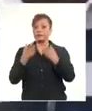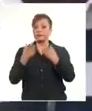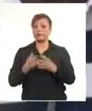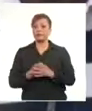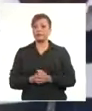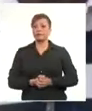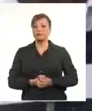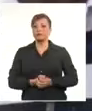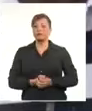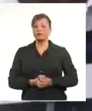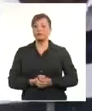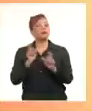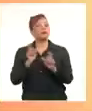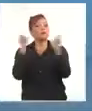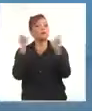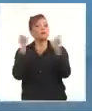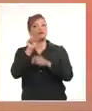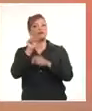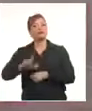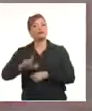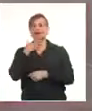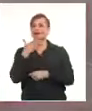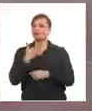Que tendrá un impacto social muy grande.